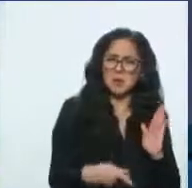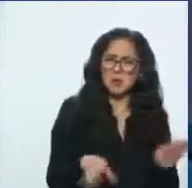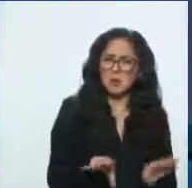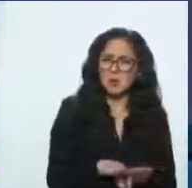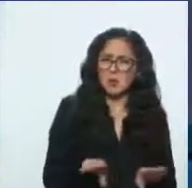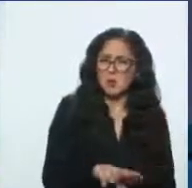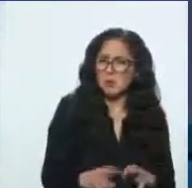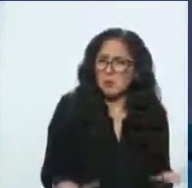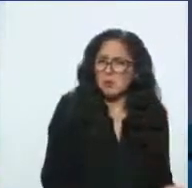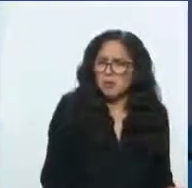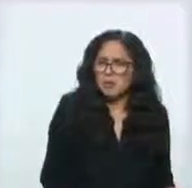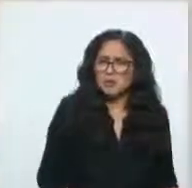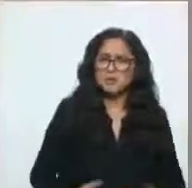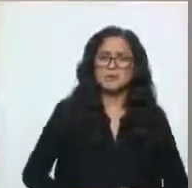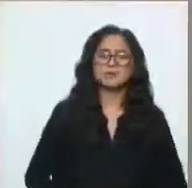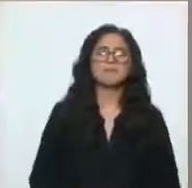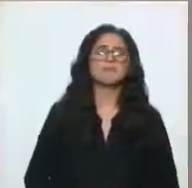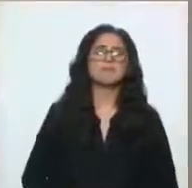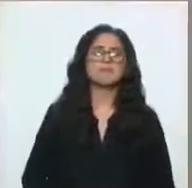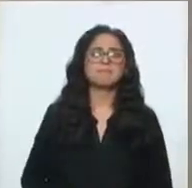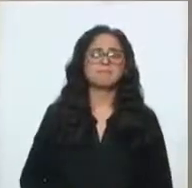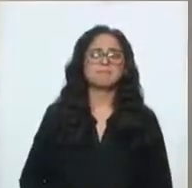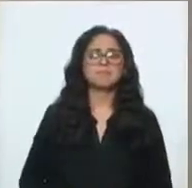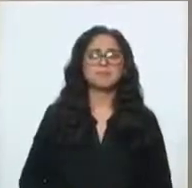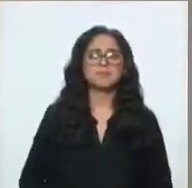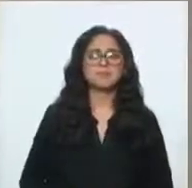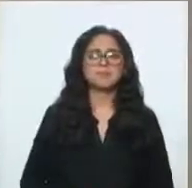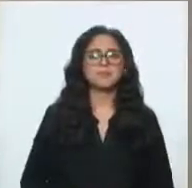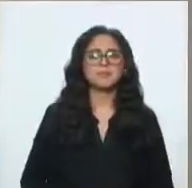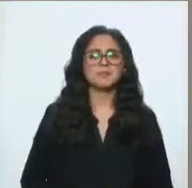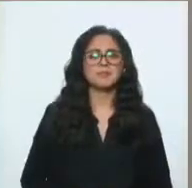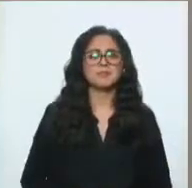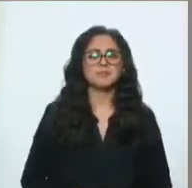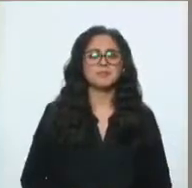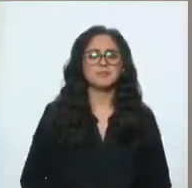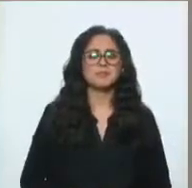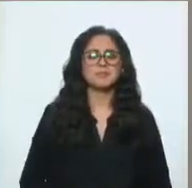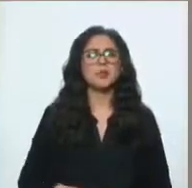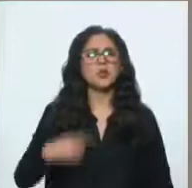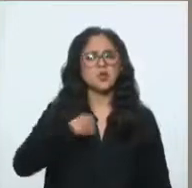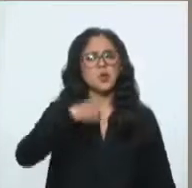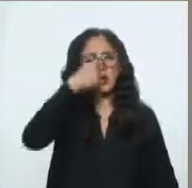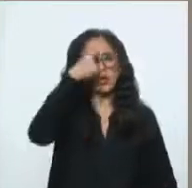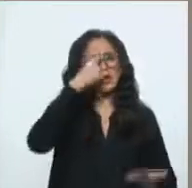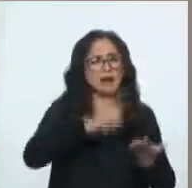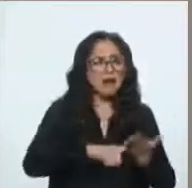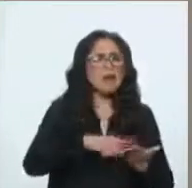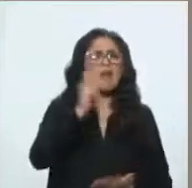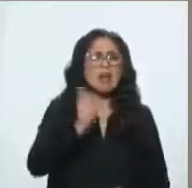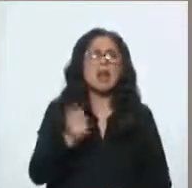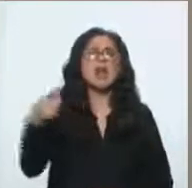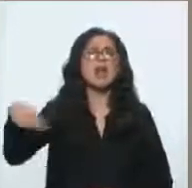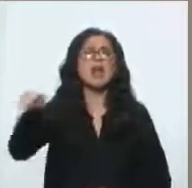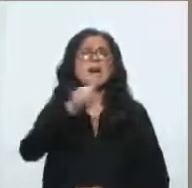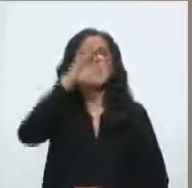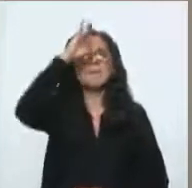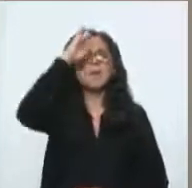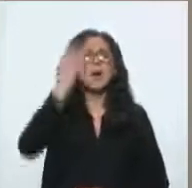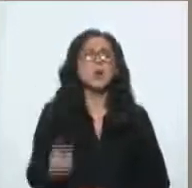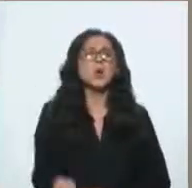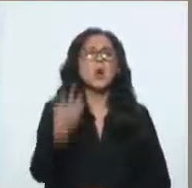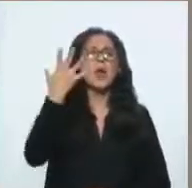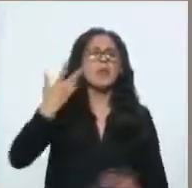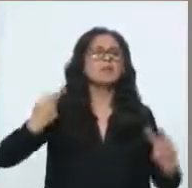Sí, yo creo que tiene que haber ahí una, por ejemplo, cuando se cuestionaba la cifra de muertos por el COVID, el tema de las